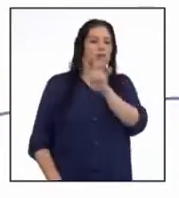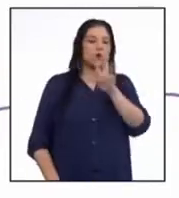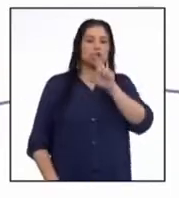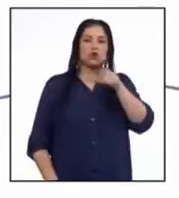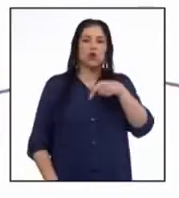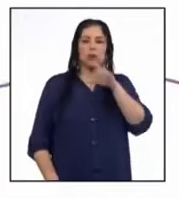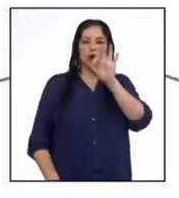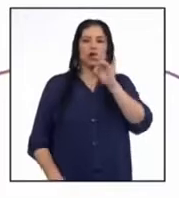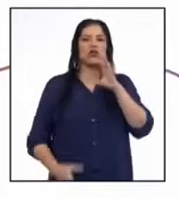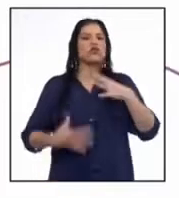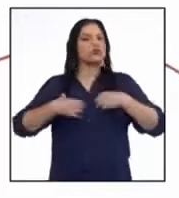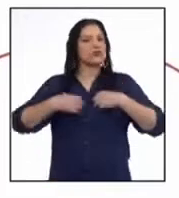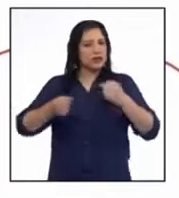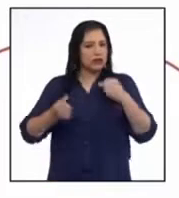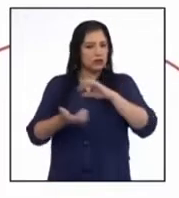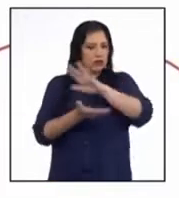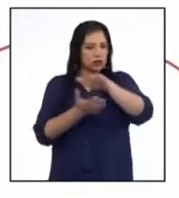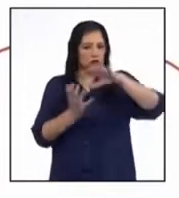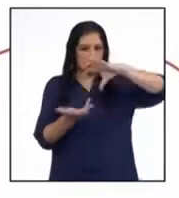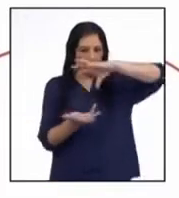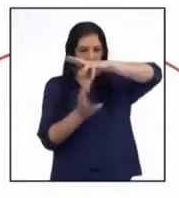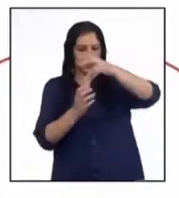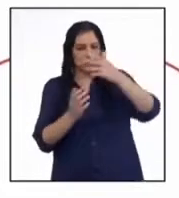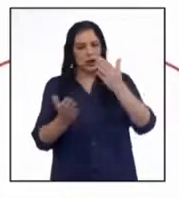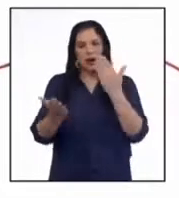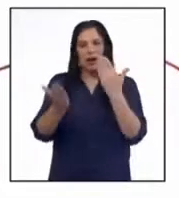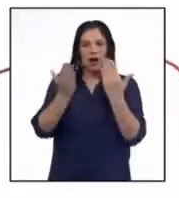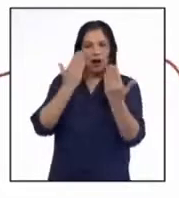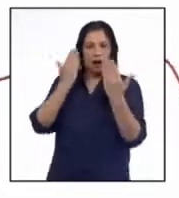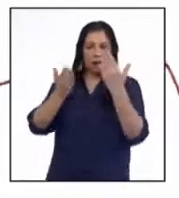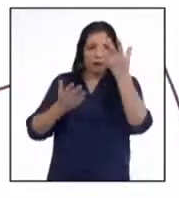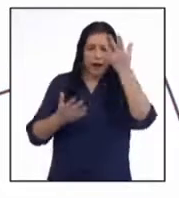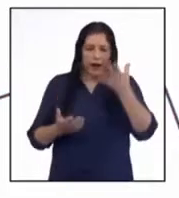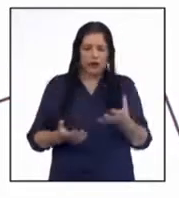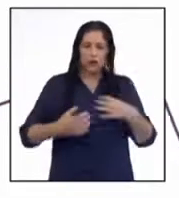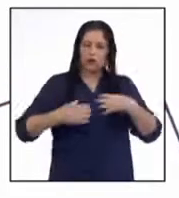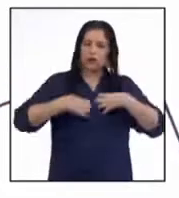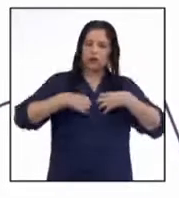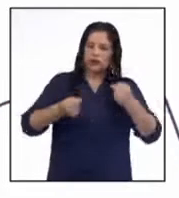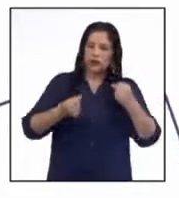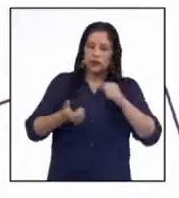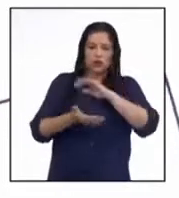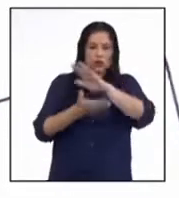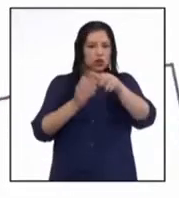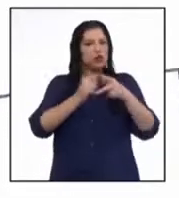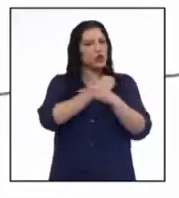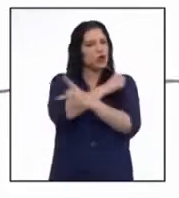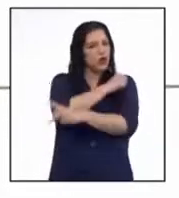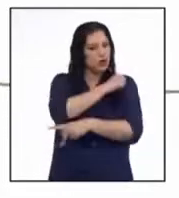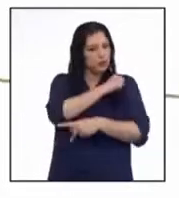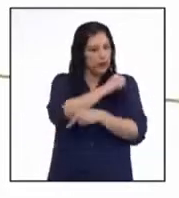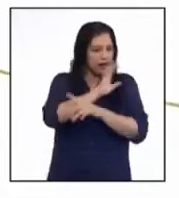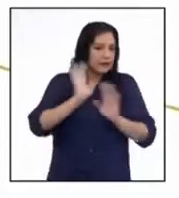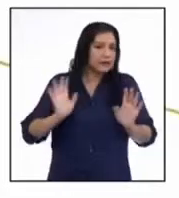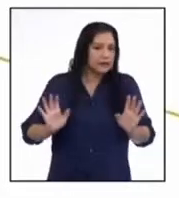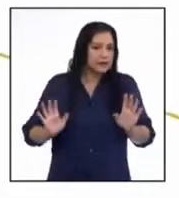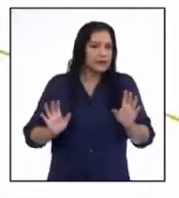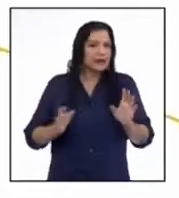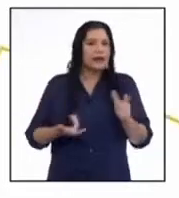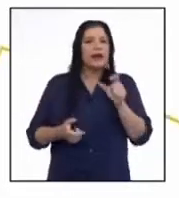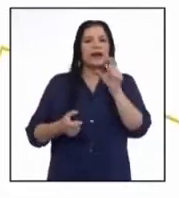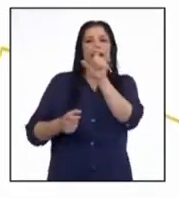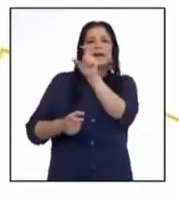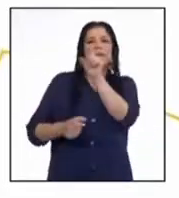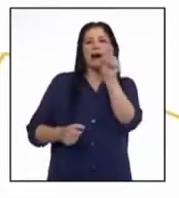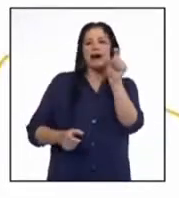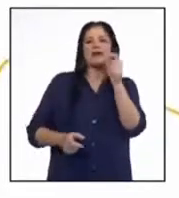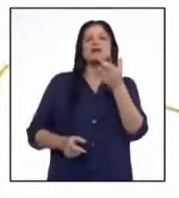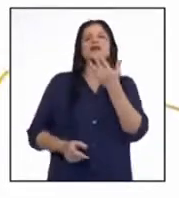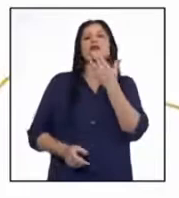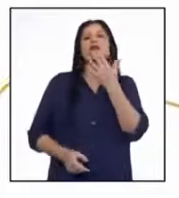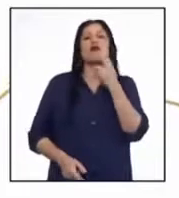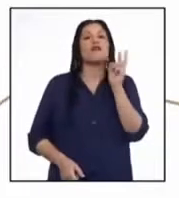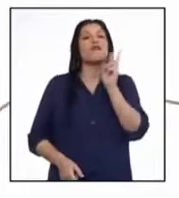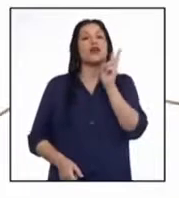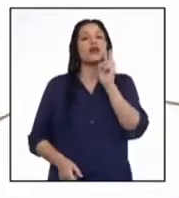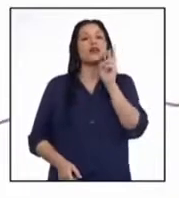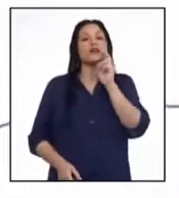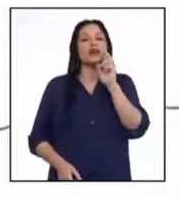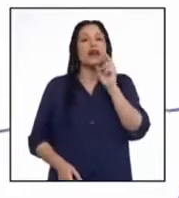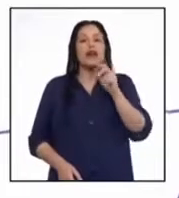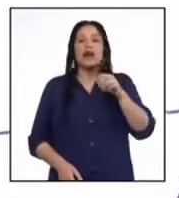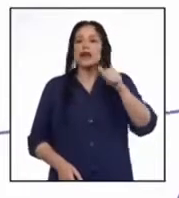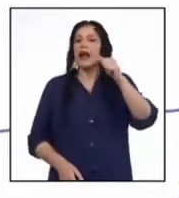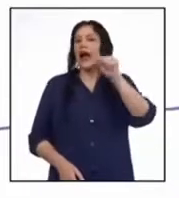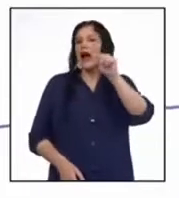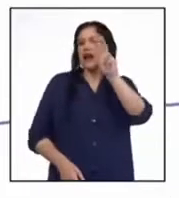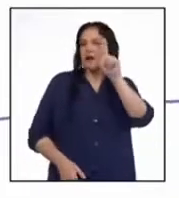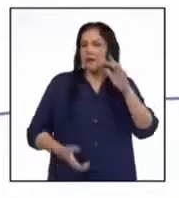% al total de curados. Haciendo una comparación entre los casos curados de todos los países, es decir, las barras verdes, vemos que en Alemania se da